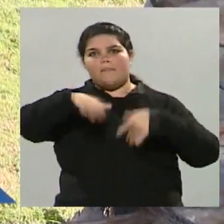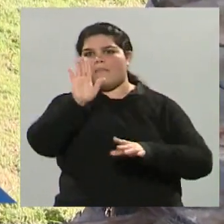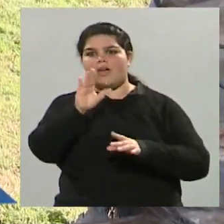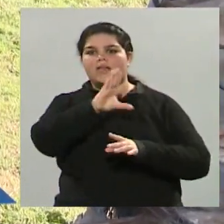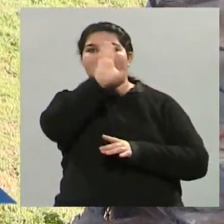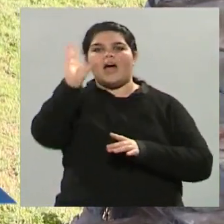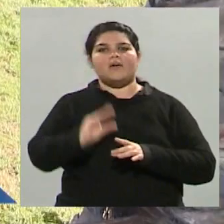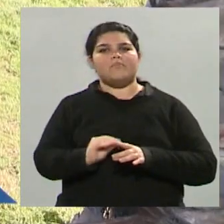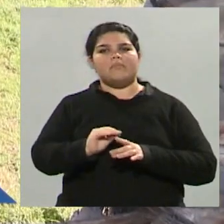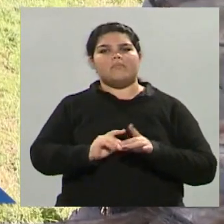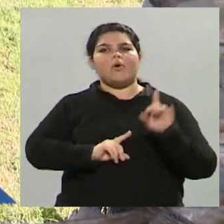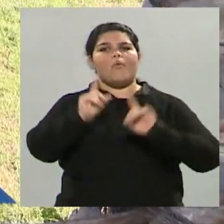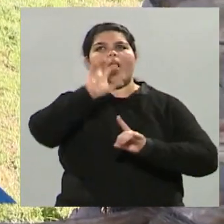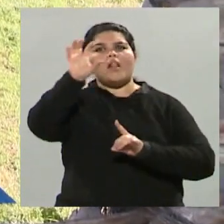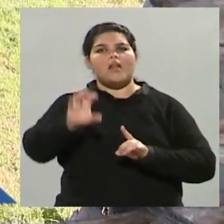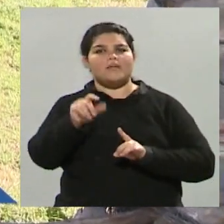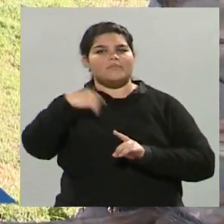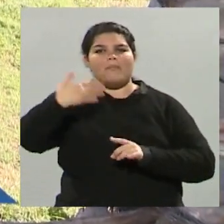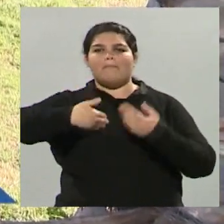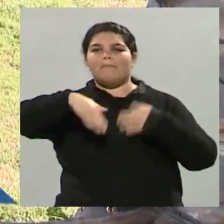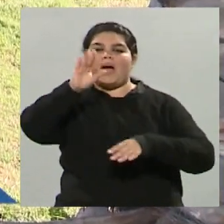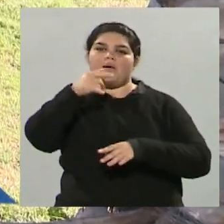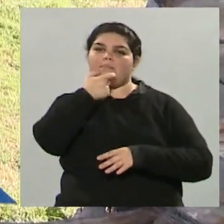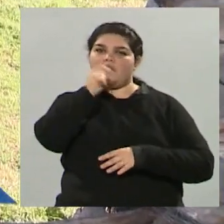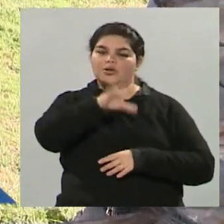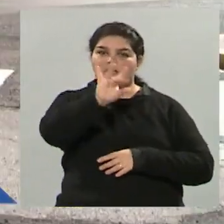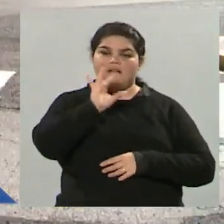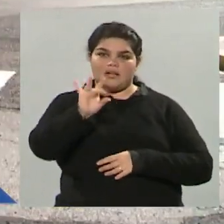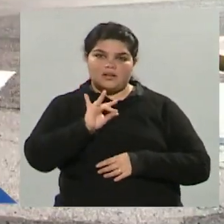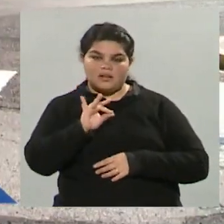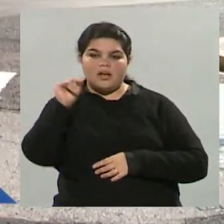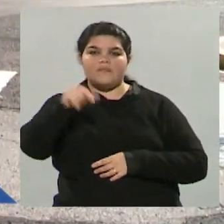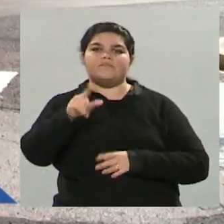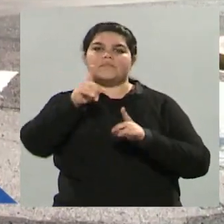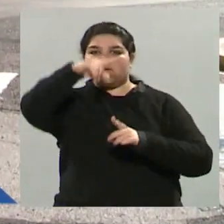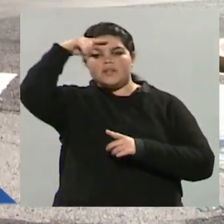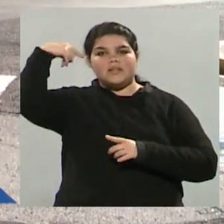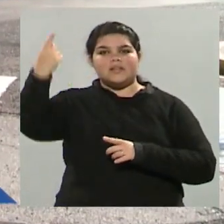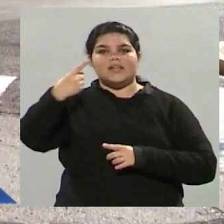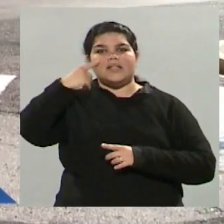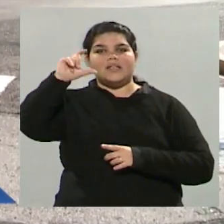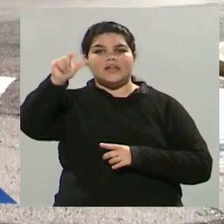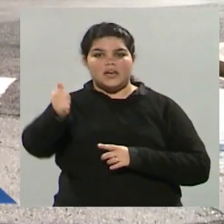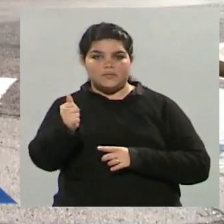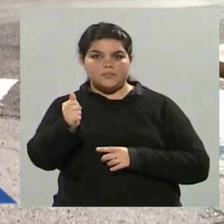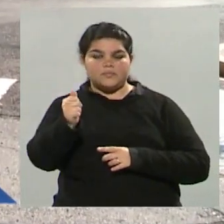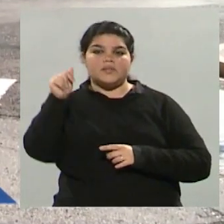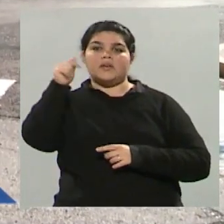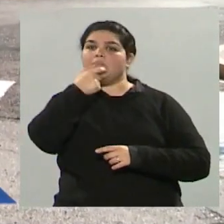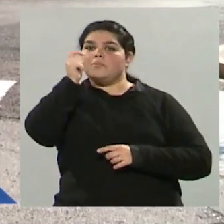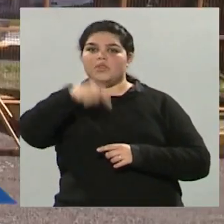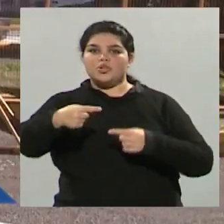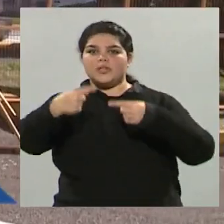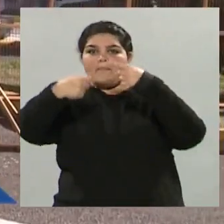para congresos. Tanto es así que hay un ranking internacional que se conoce como ICA, y Mendoza está